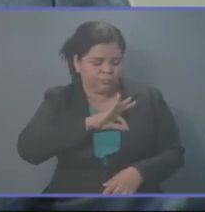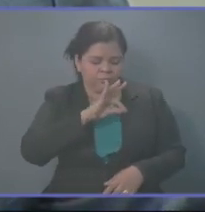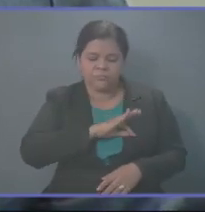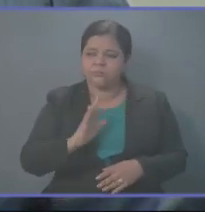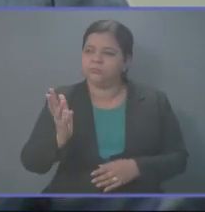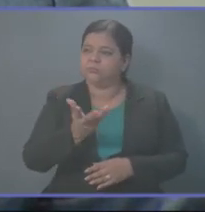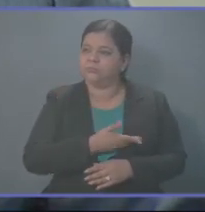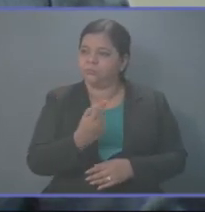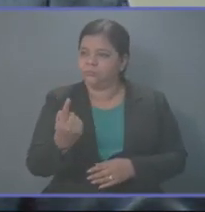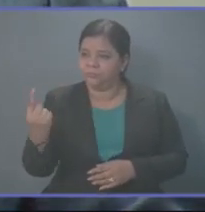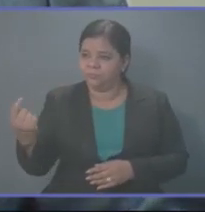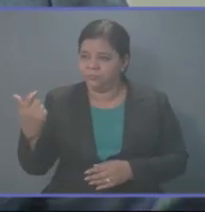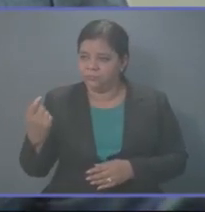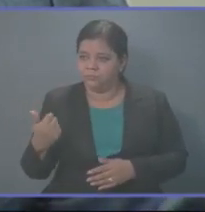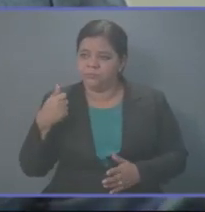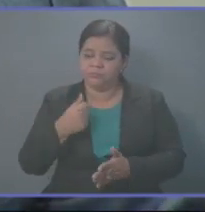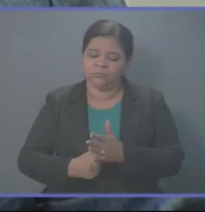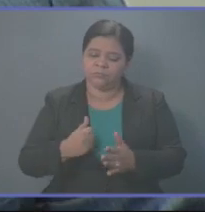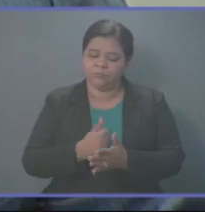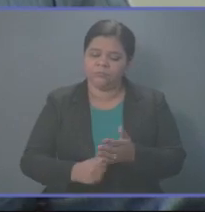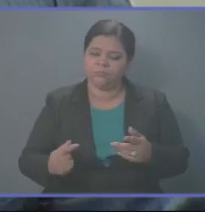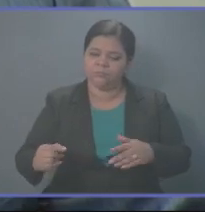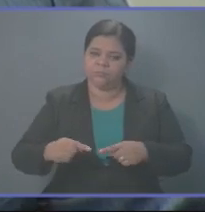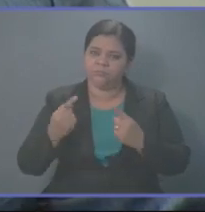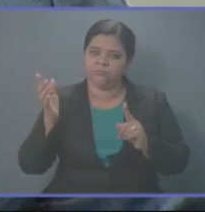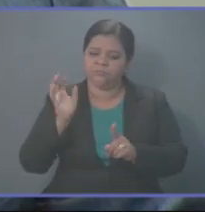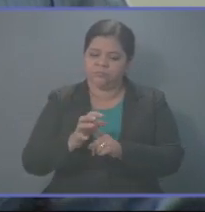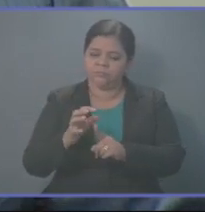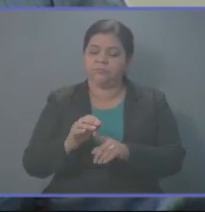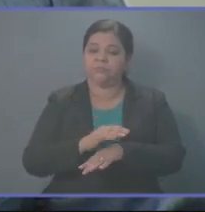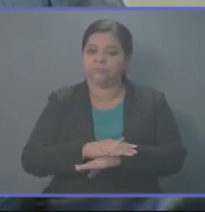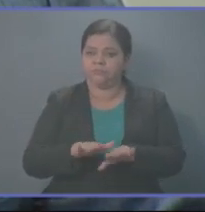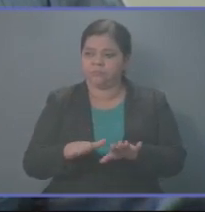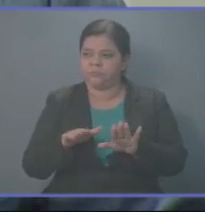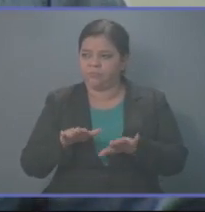personal que está luchando contra la delincuencia. Muchas gracias presidente y con...